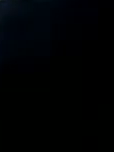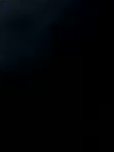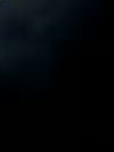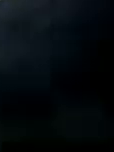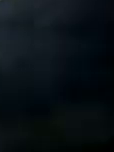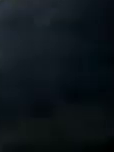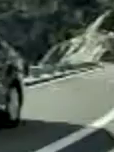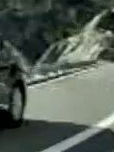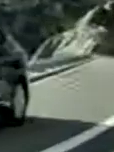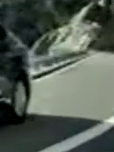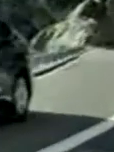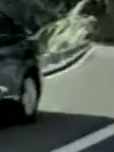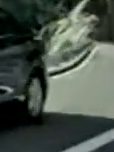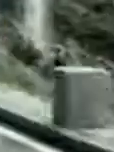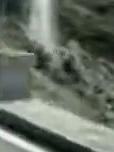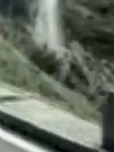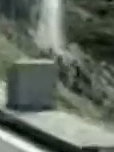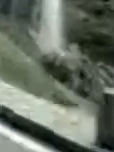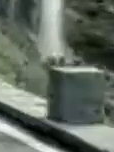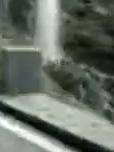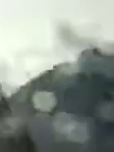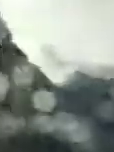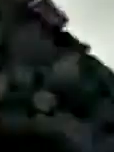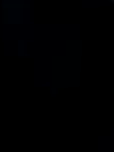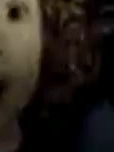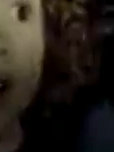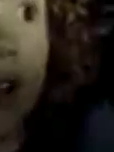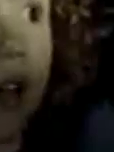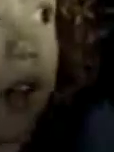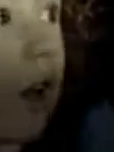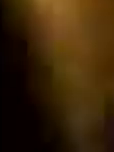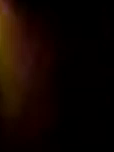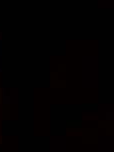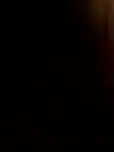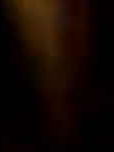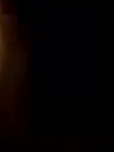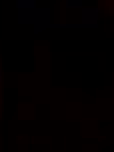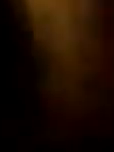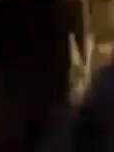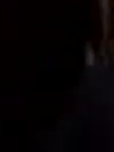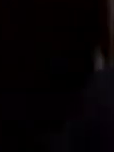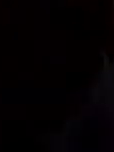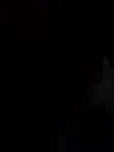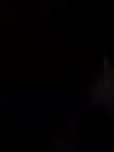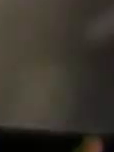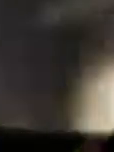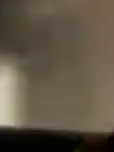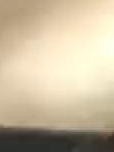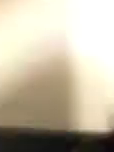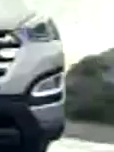Hyundai cree que es tan iluminado es cuando un túnel se convierte en un portal mágico. ¡Gracias! ¡Gracias!